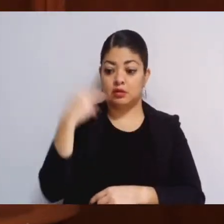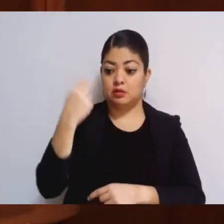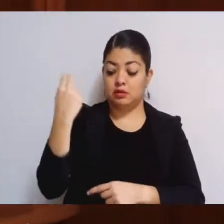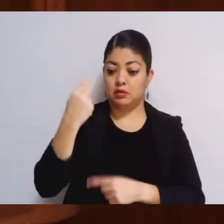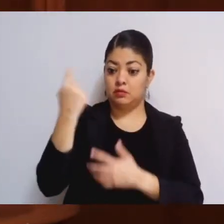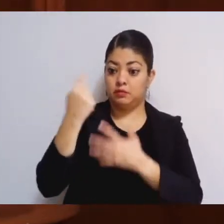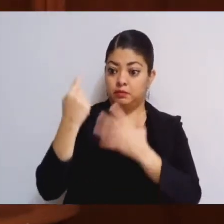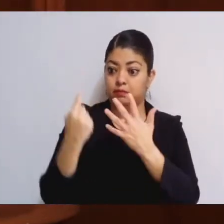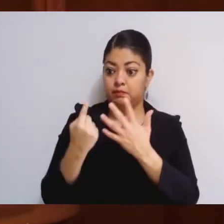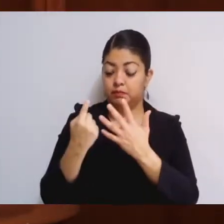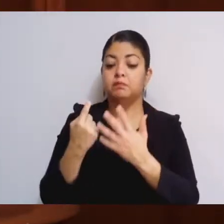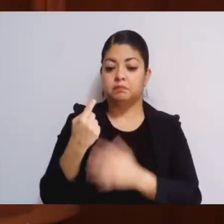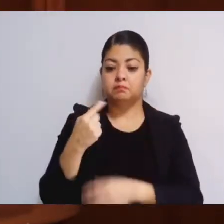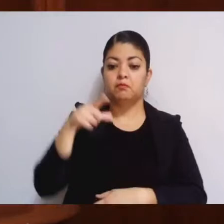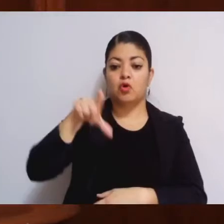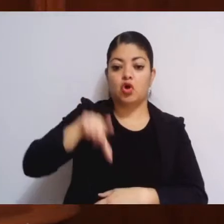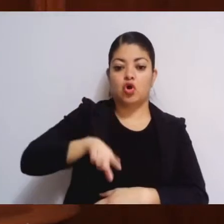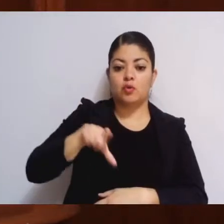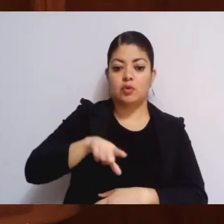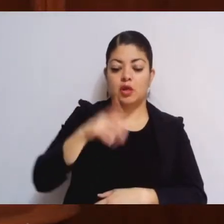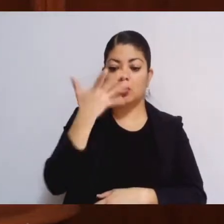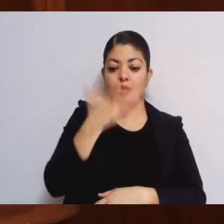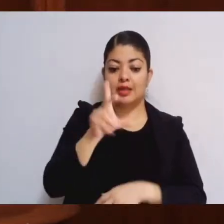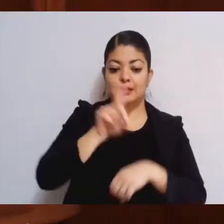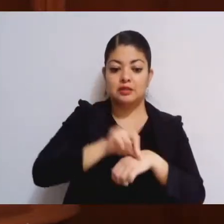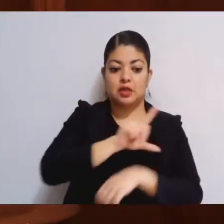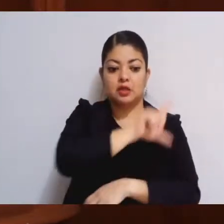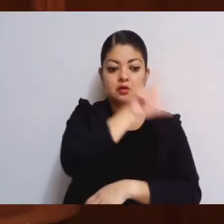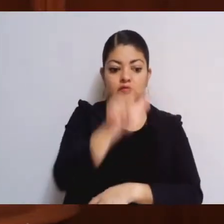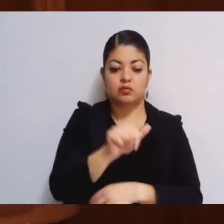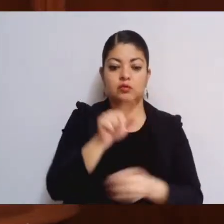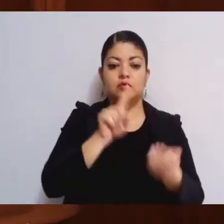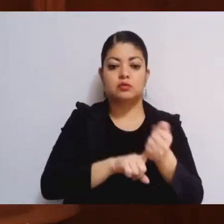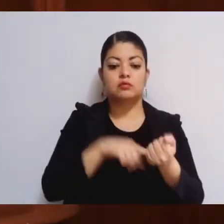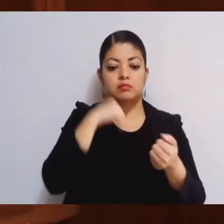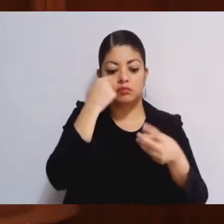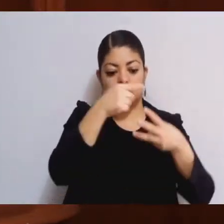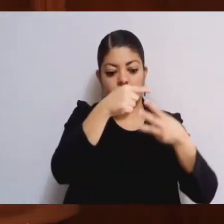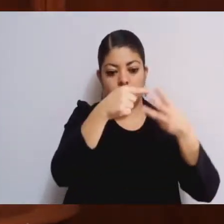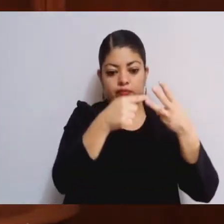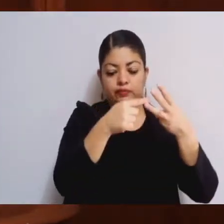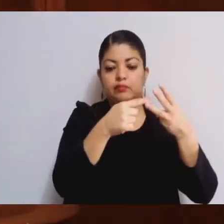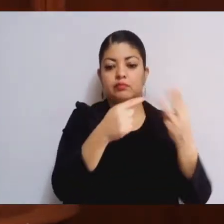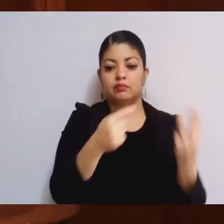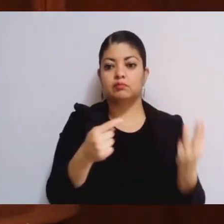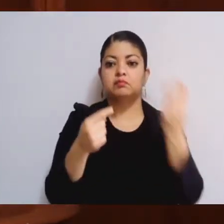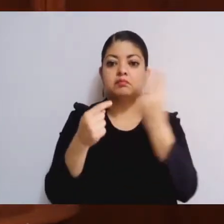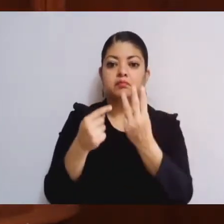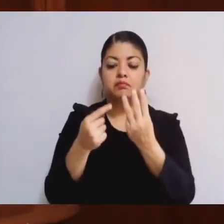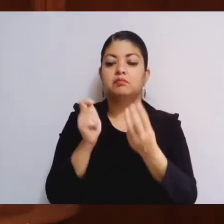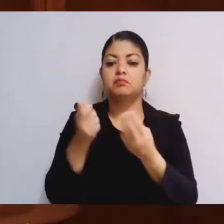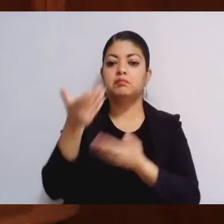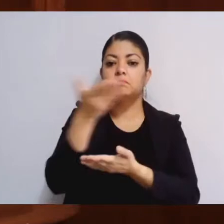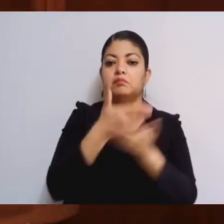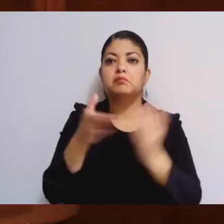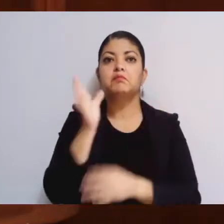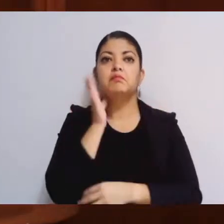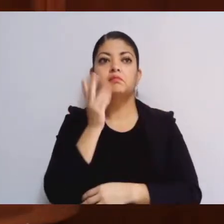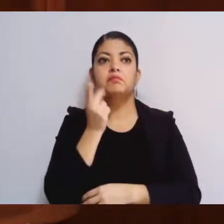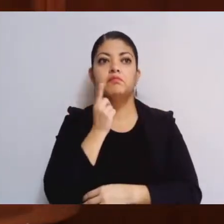Ejecutivo dentro de los 10 días siguientes formulará una terna y la enviará a consideración de la legislatura.